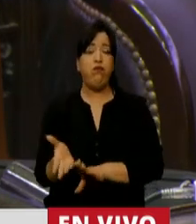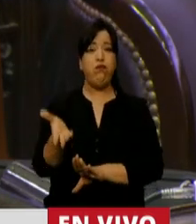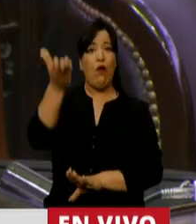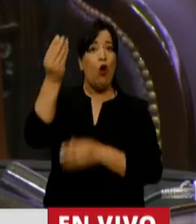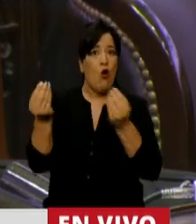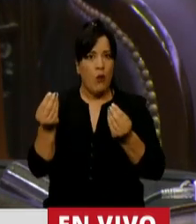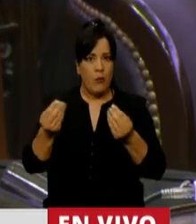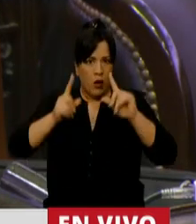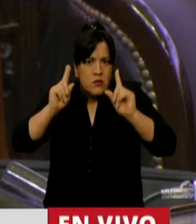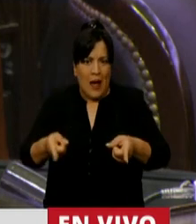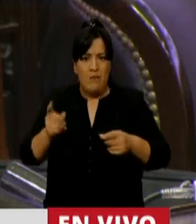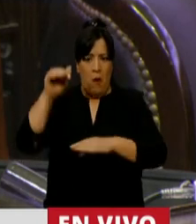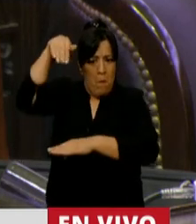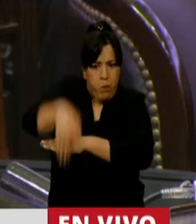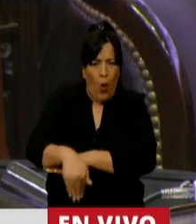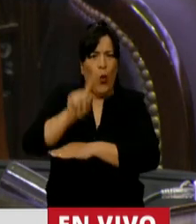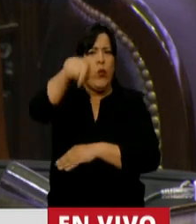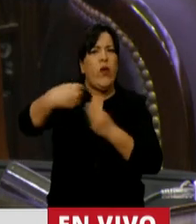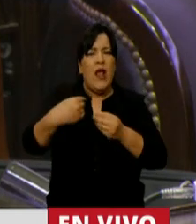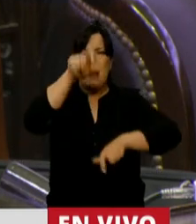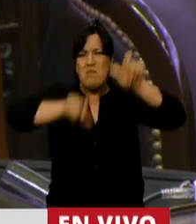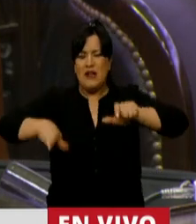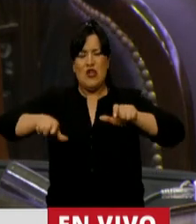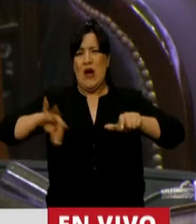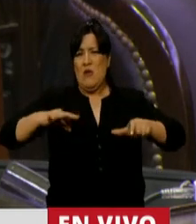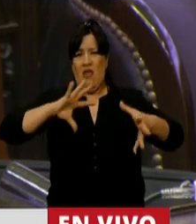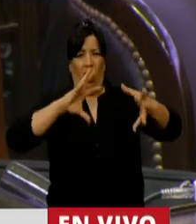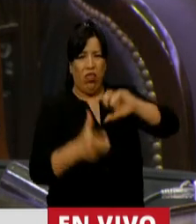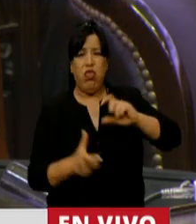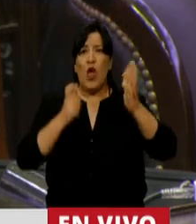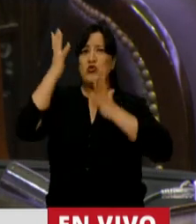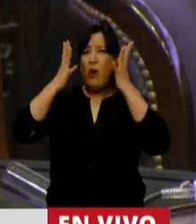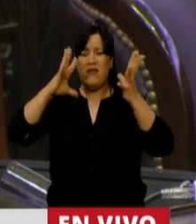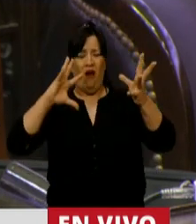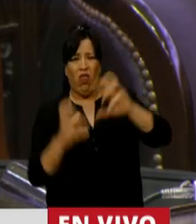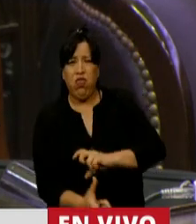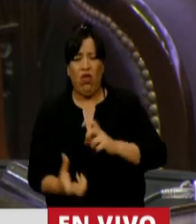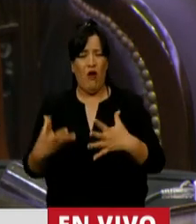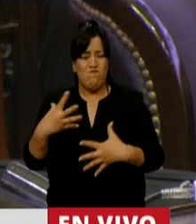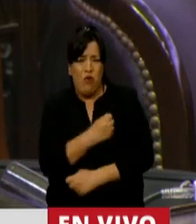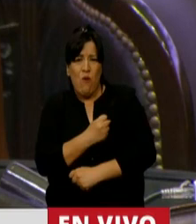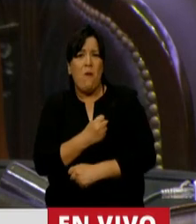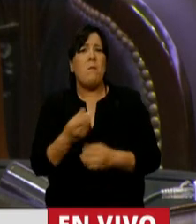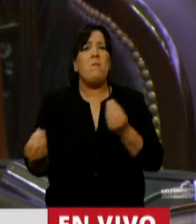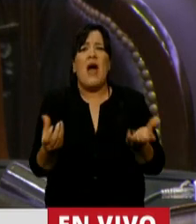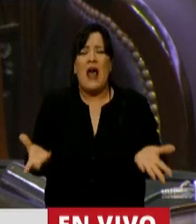no quedaran vidas arruinadas, comercios quebrados, sueños frustrados. ¿Y para qué?